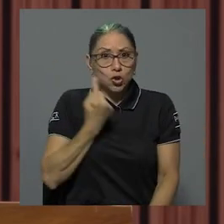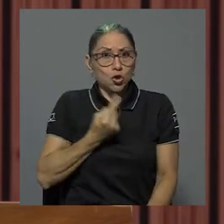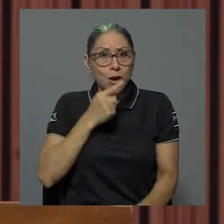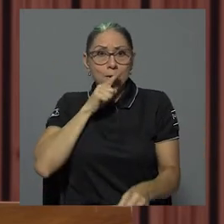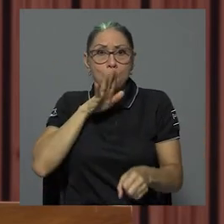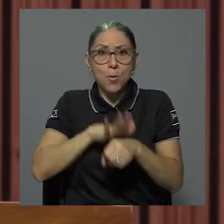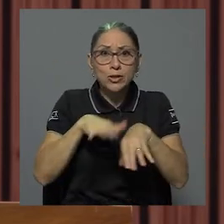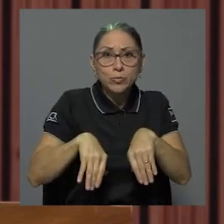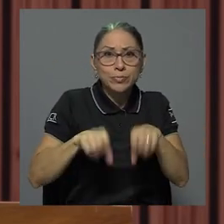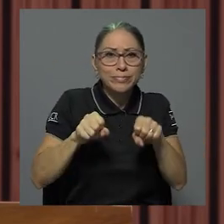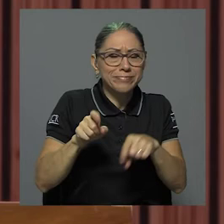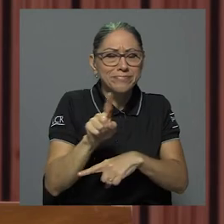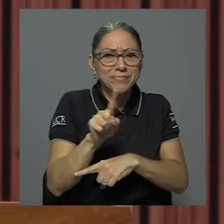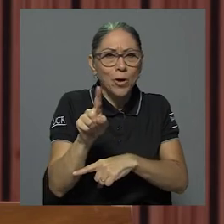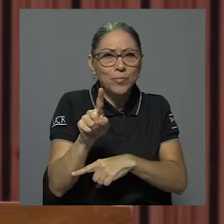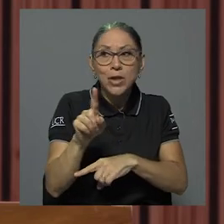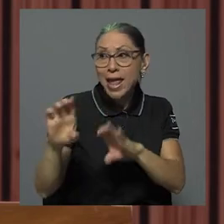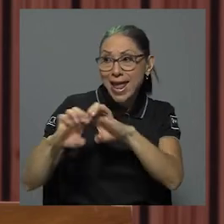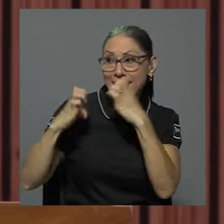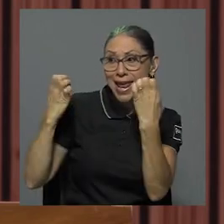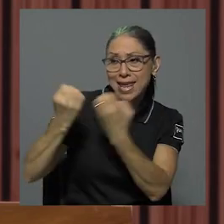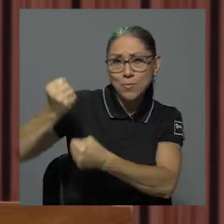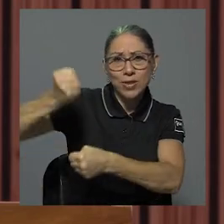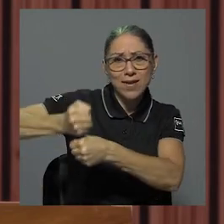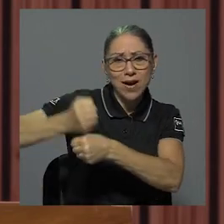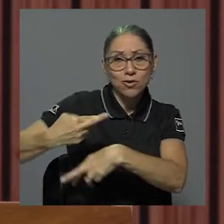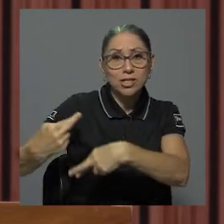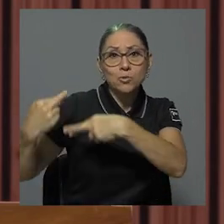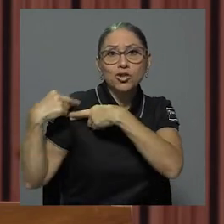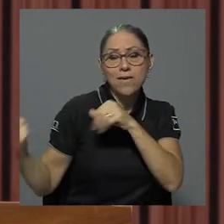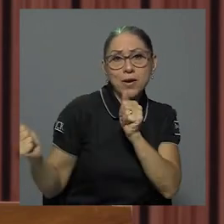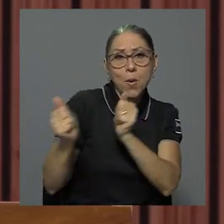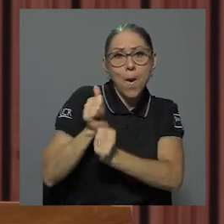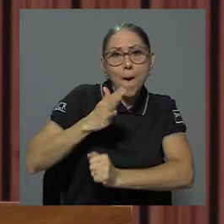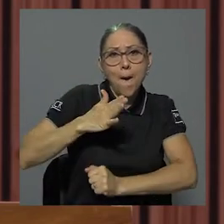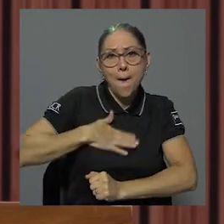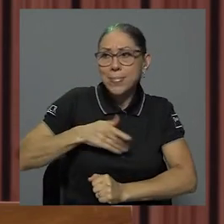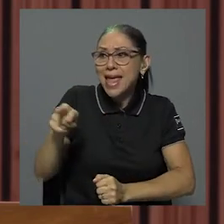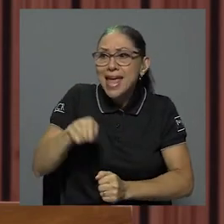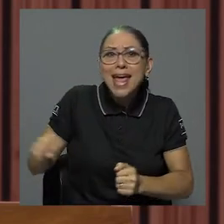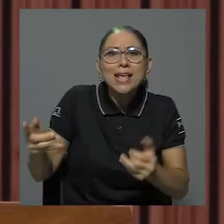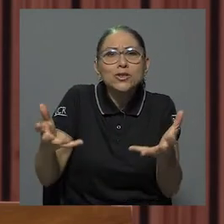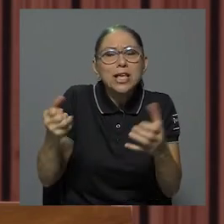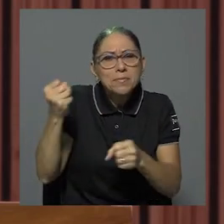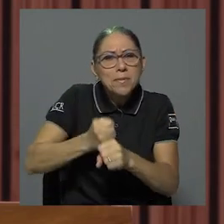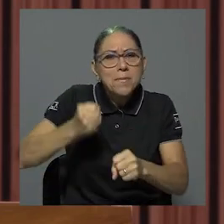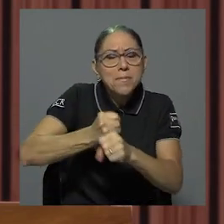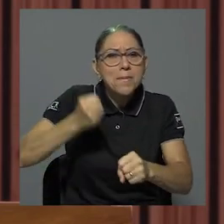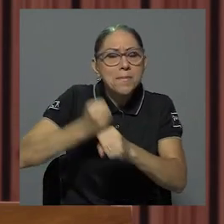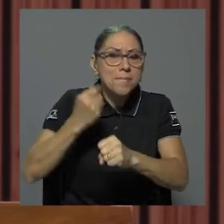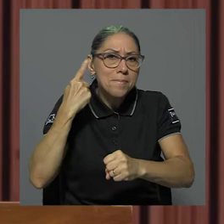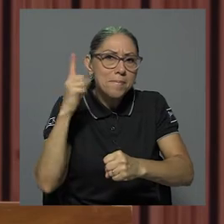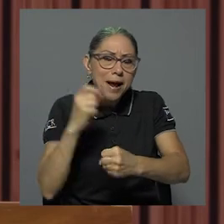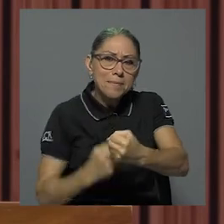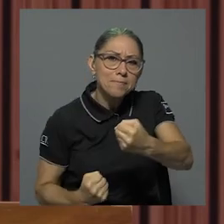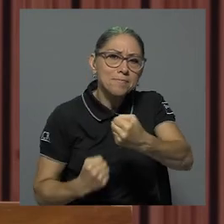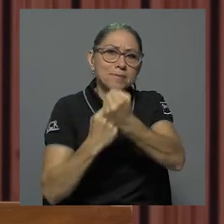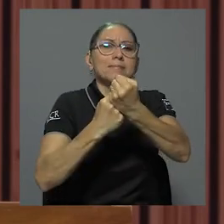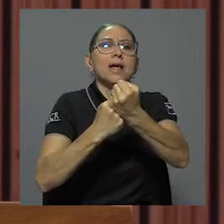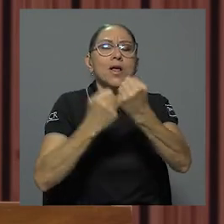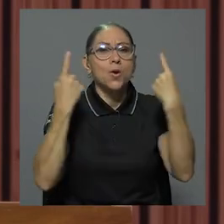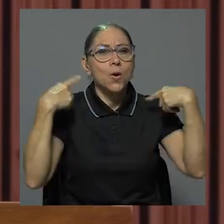sino que me acompaña todo un equipo de trabajo responsable y dispuesto a poner sus energías en pro de la construcción de una